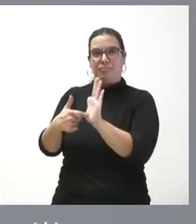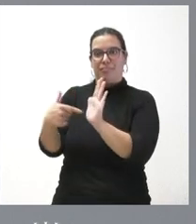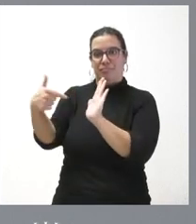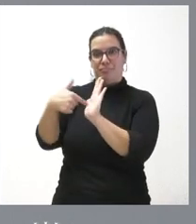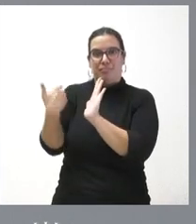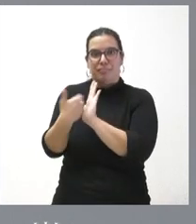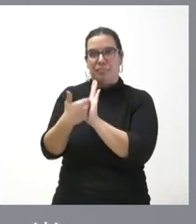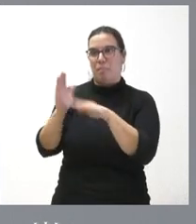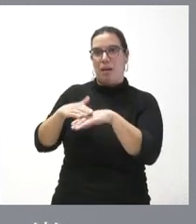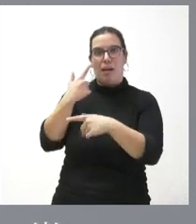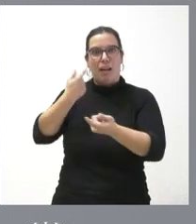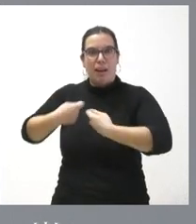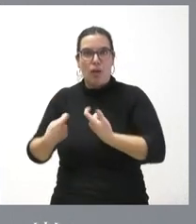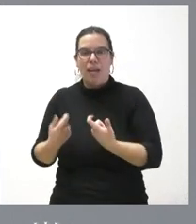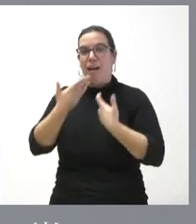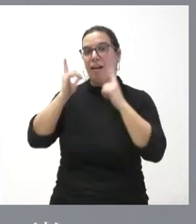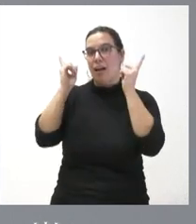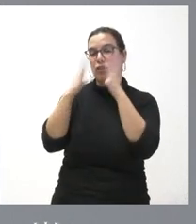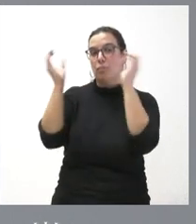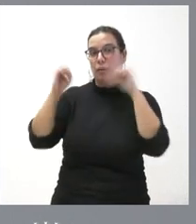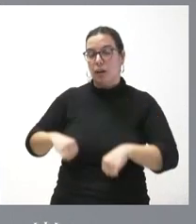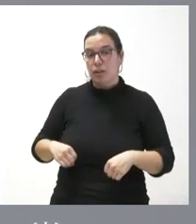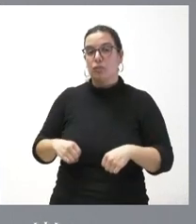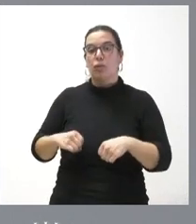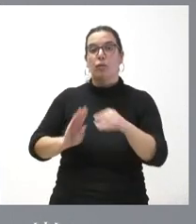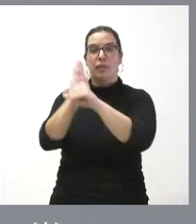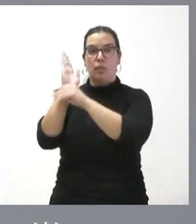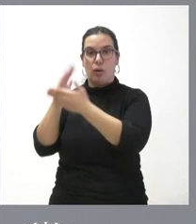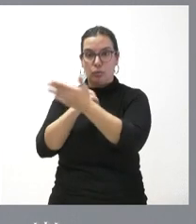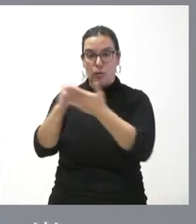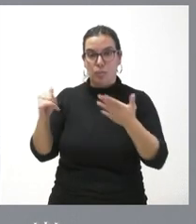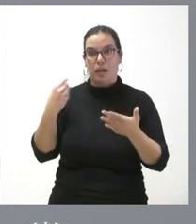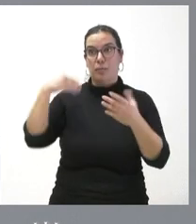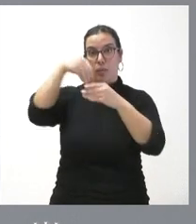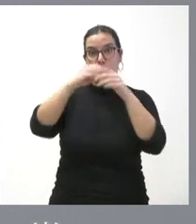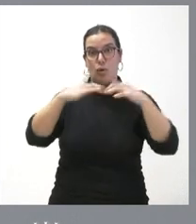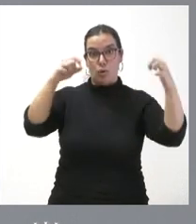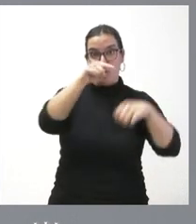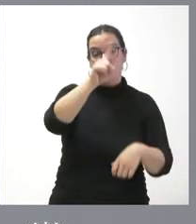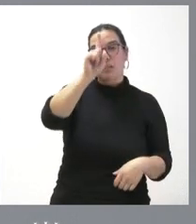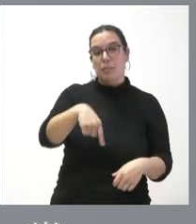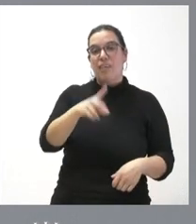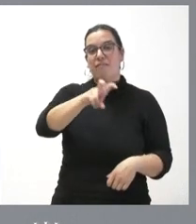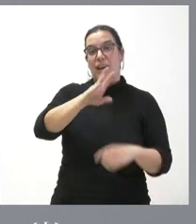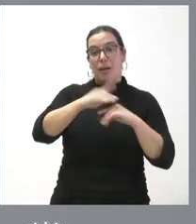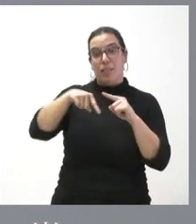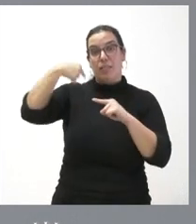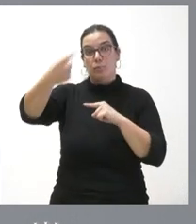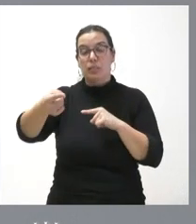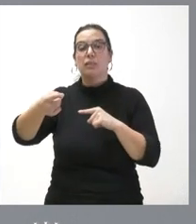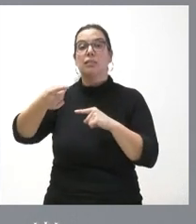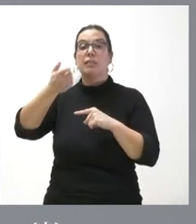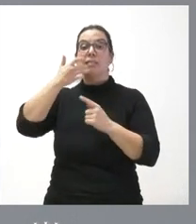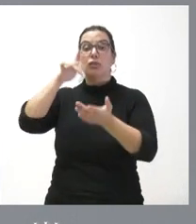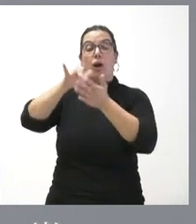mesa de negociación para un pacto de seguridad autónoma que hemos emprendido con los grupos políticos prestados en las puertas de Castilla y León y que nos podrá servir en su momento cuando